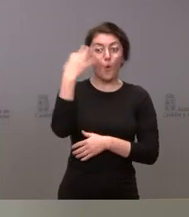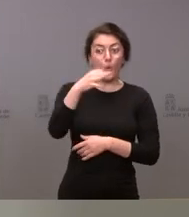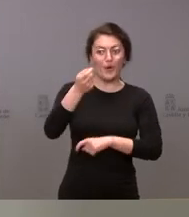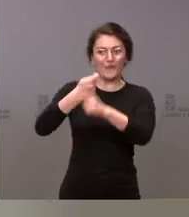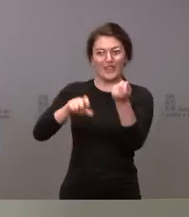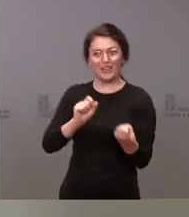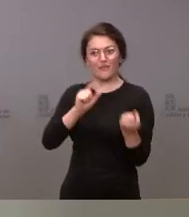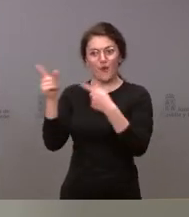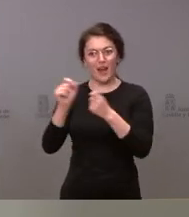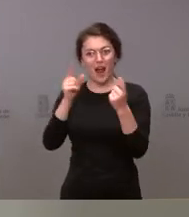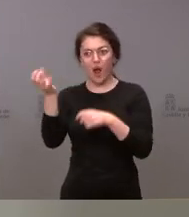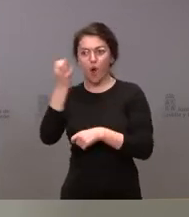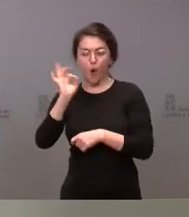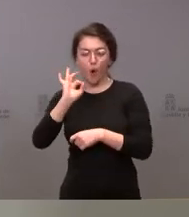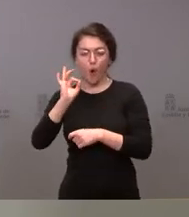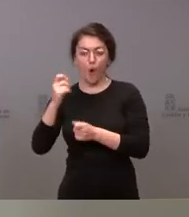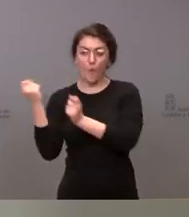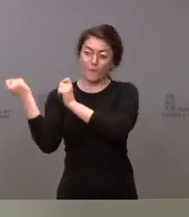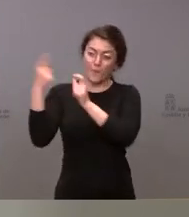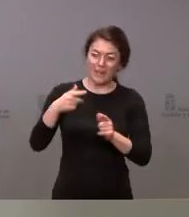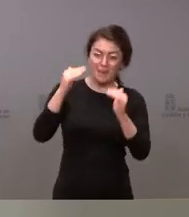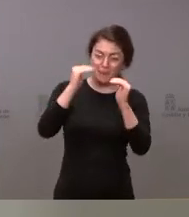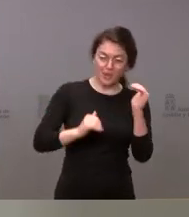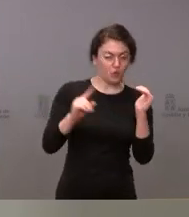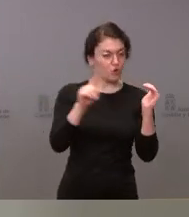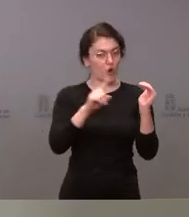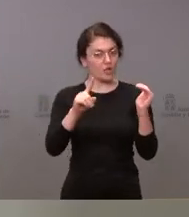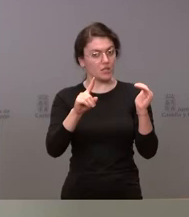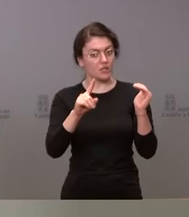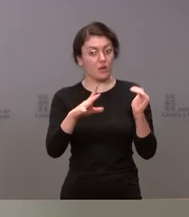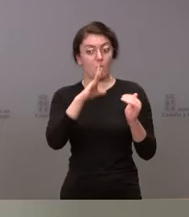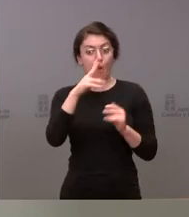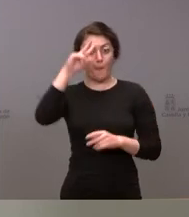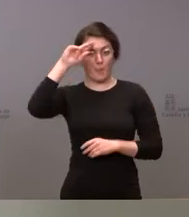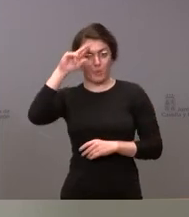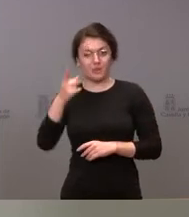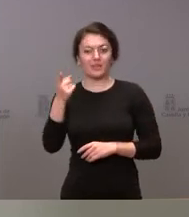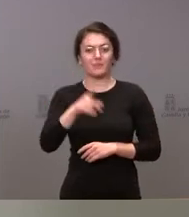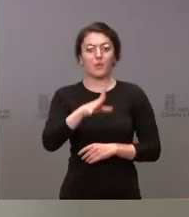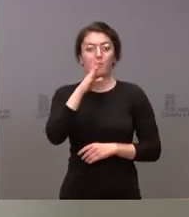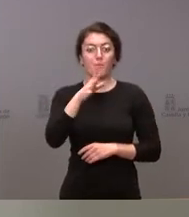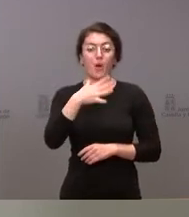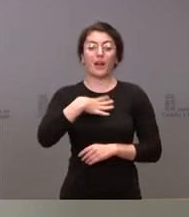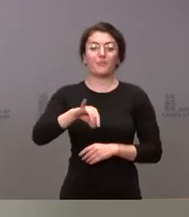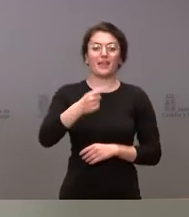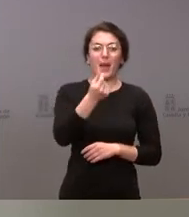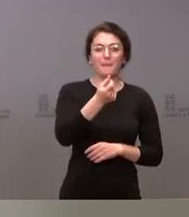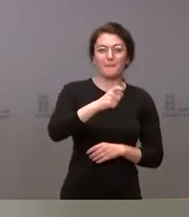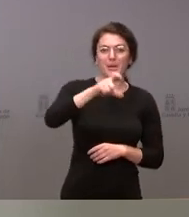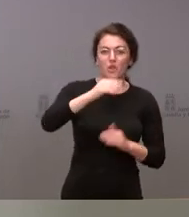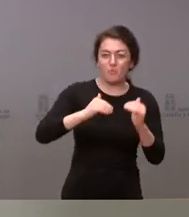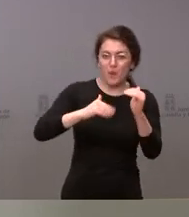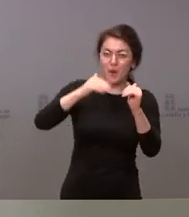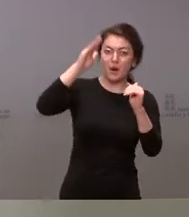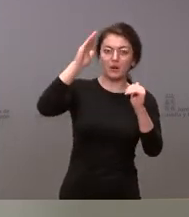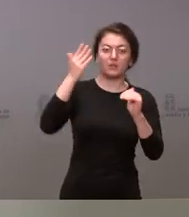día y de disminución de las importaciones, sino también que nos preocupa muy especialmente el riesgo de inflación. El mes pasado ya España